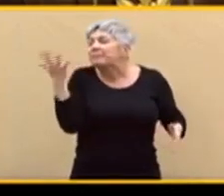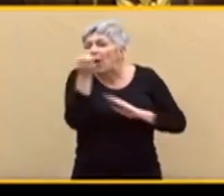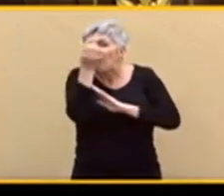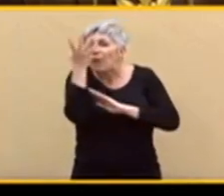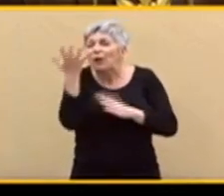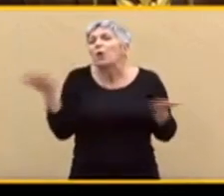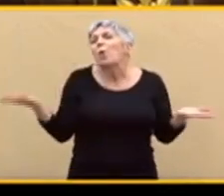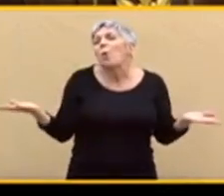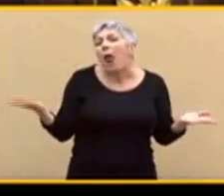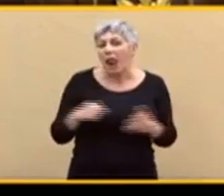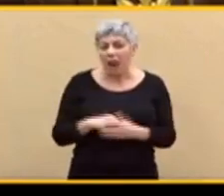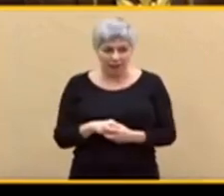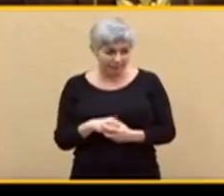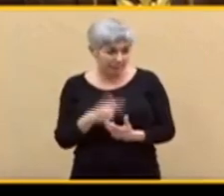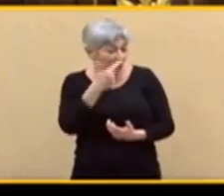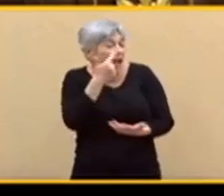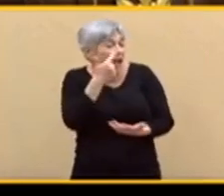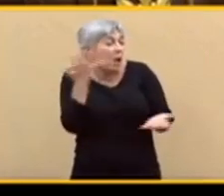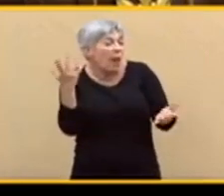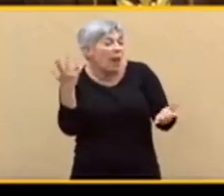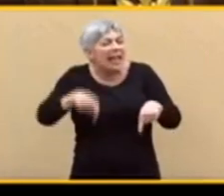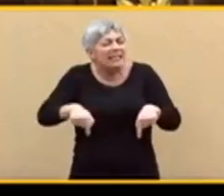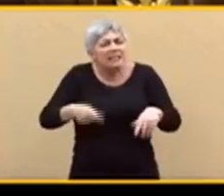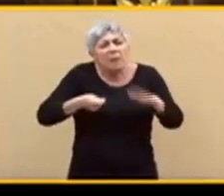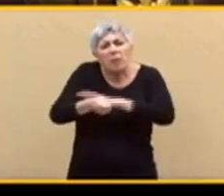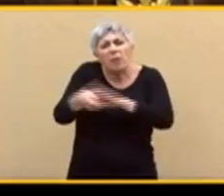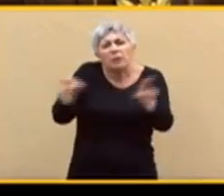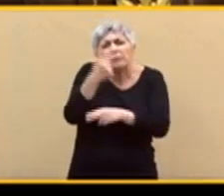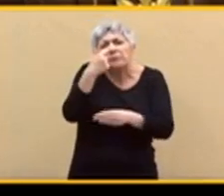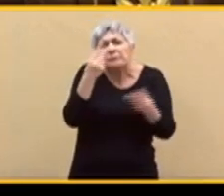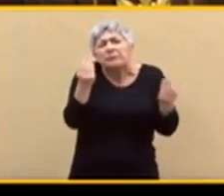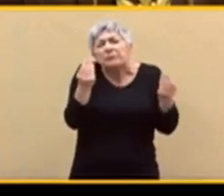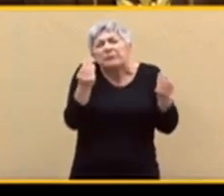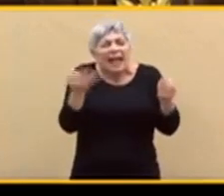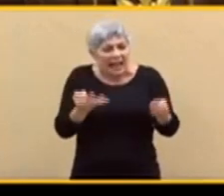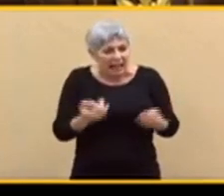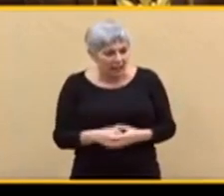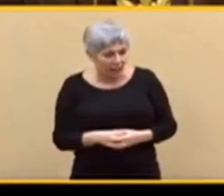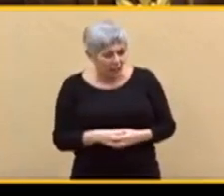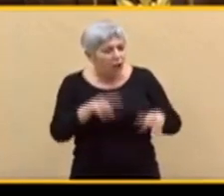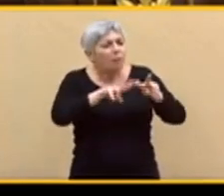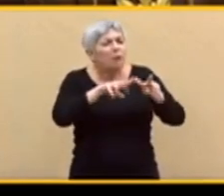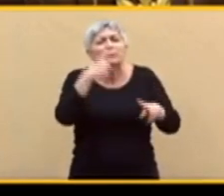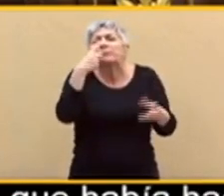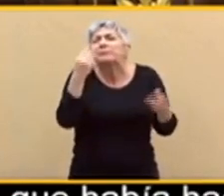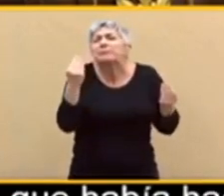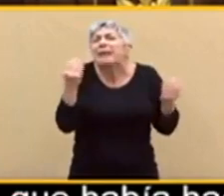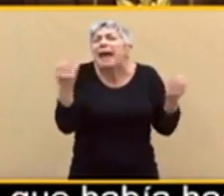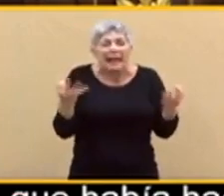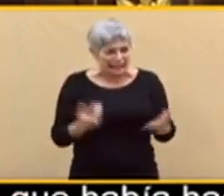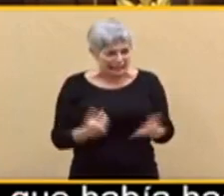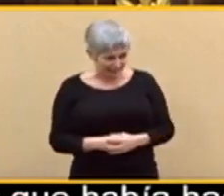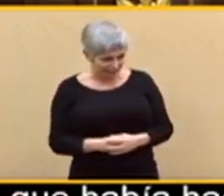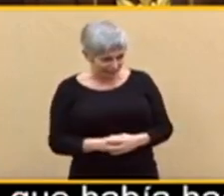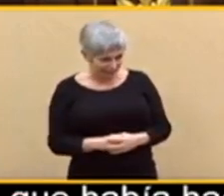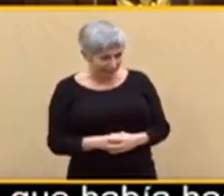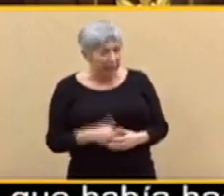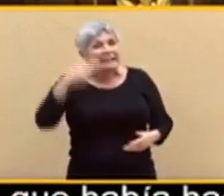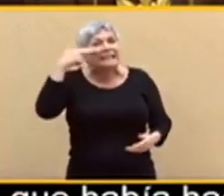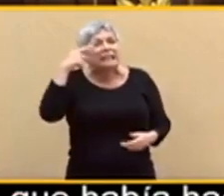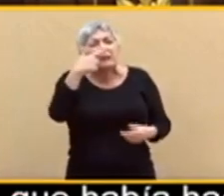¿A qué huele esta moción de censura? ¿A qué huele Vox? ¿A qué huele Santiago Abascal?